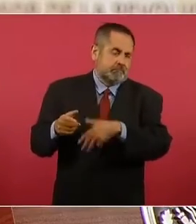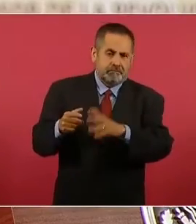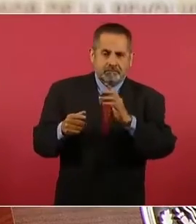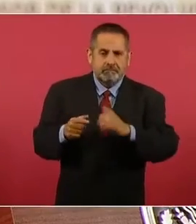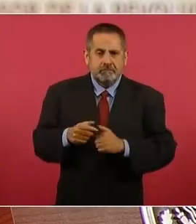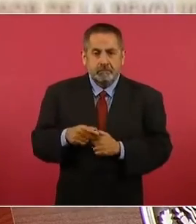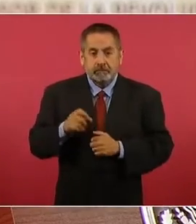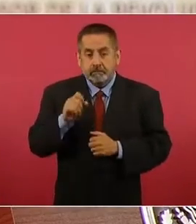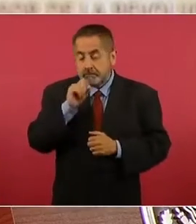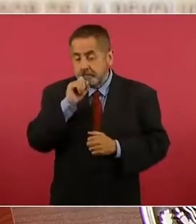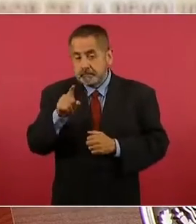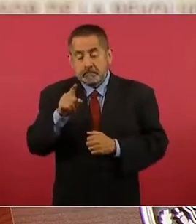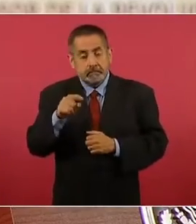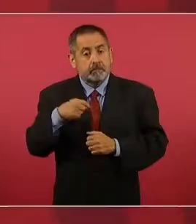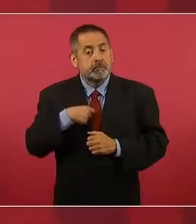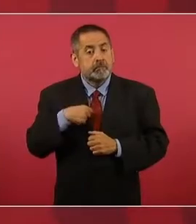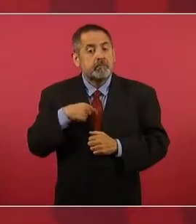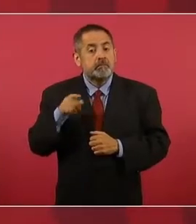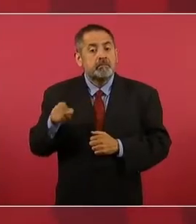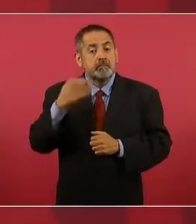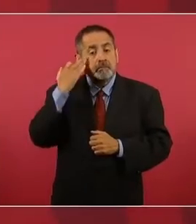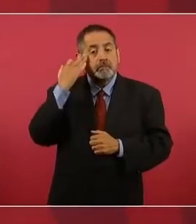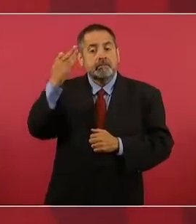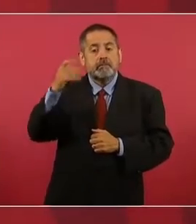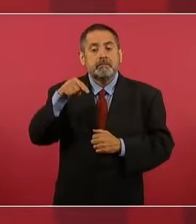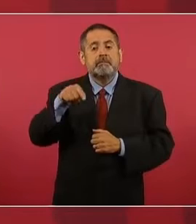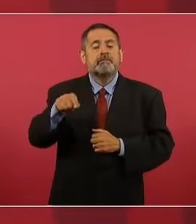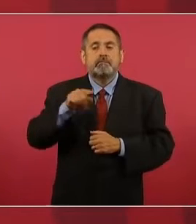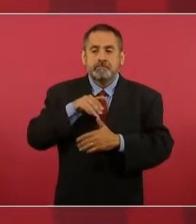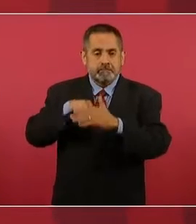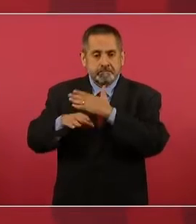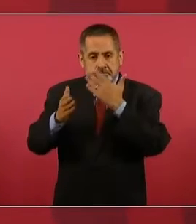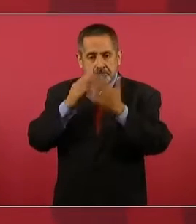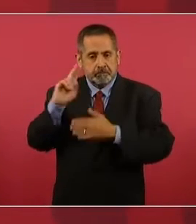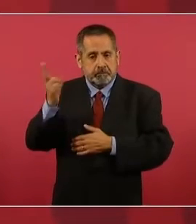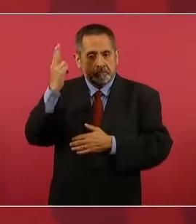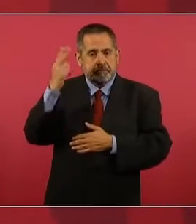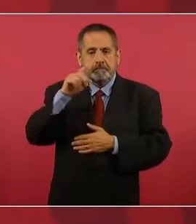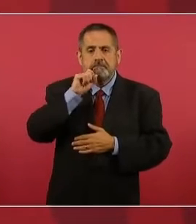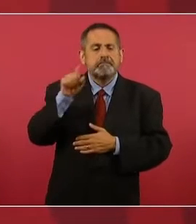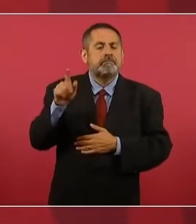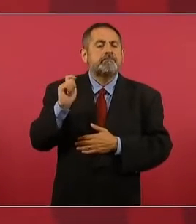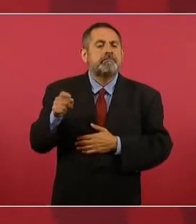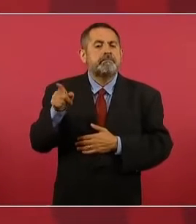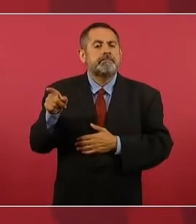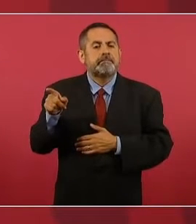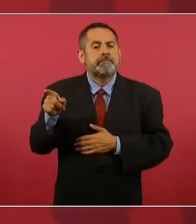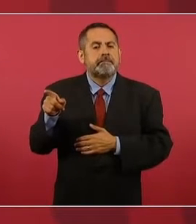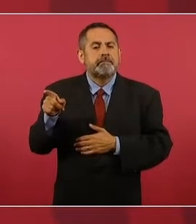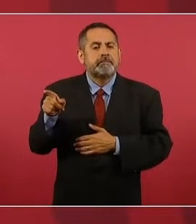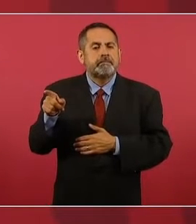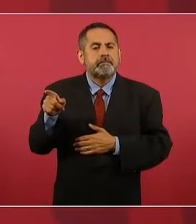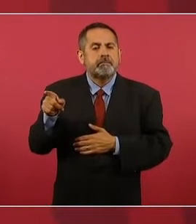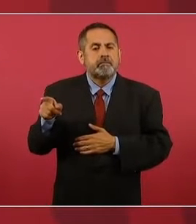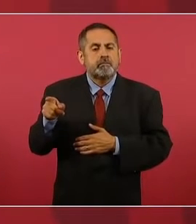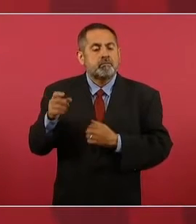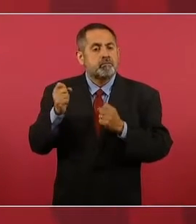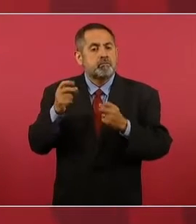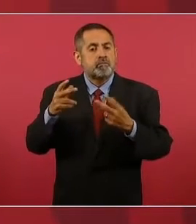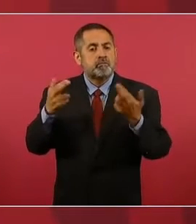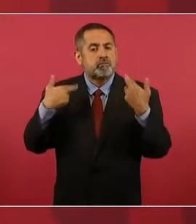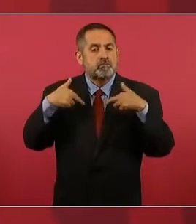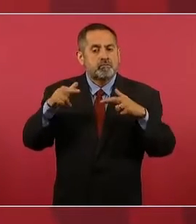me tocó el tiempo en que llegaron muchos